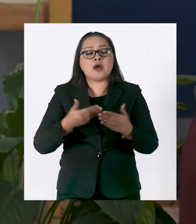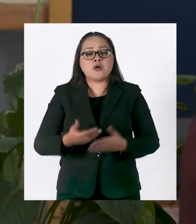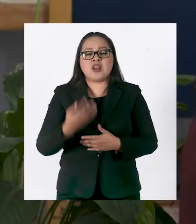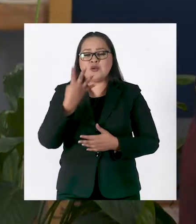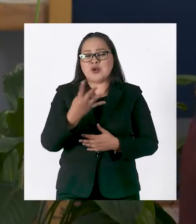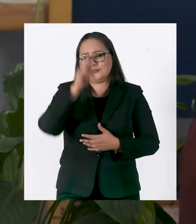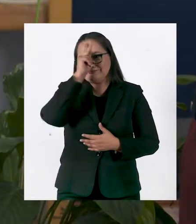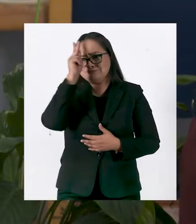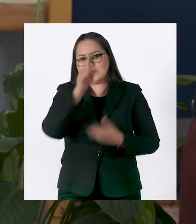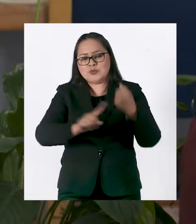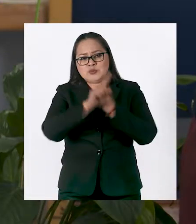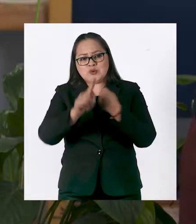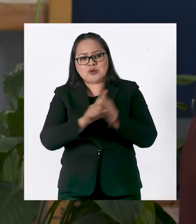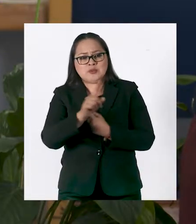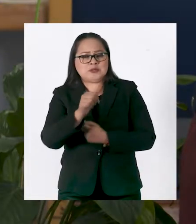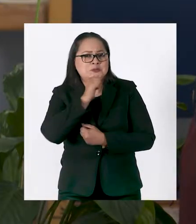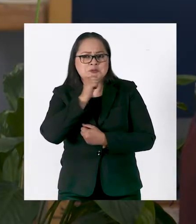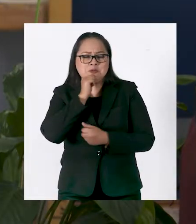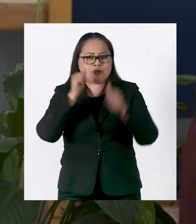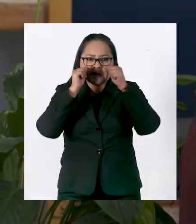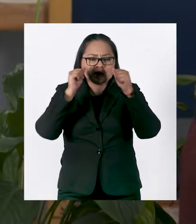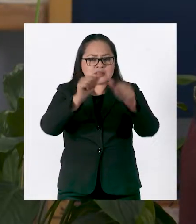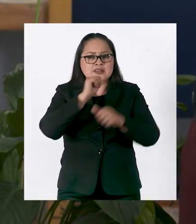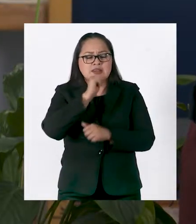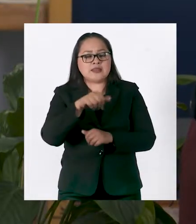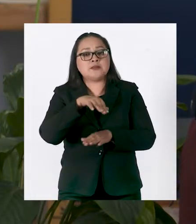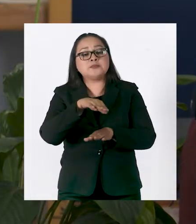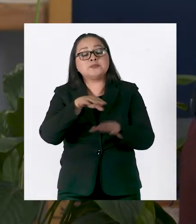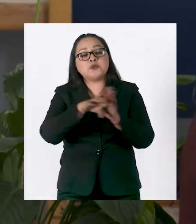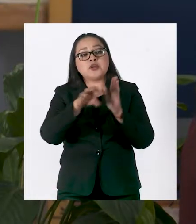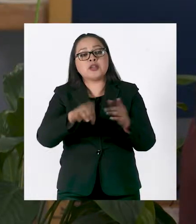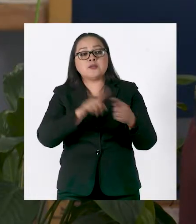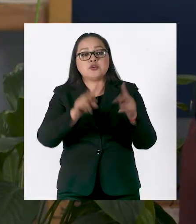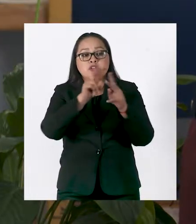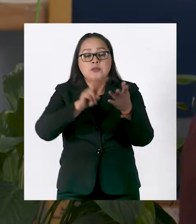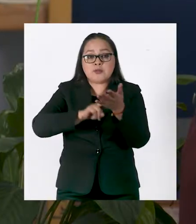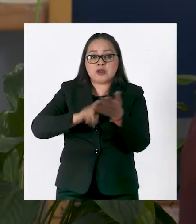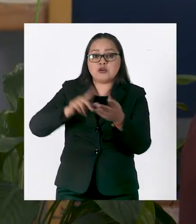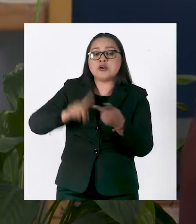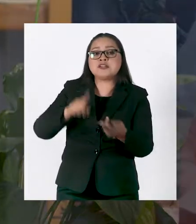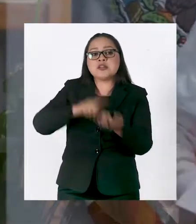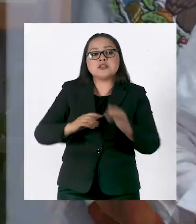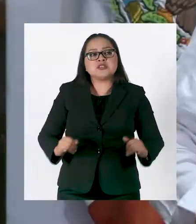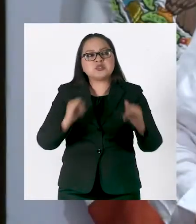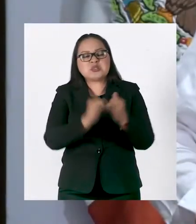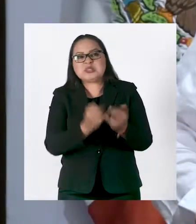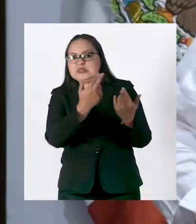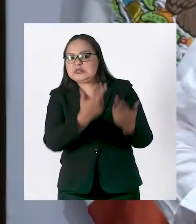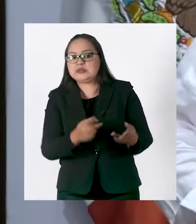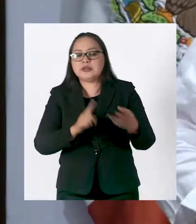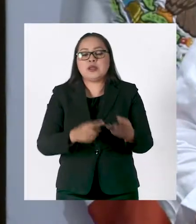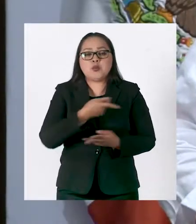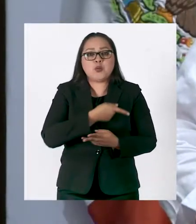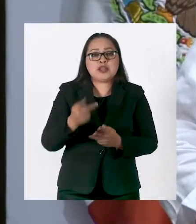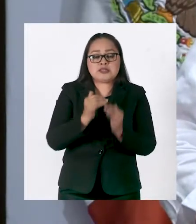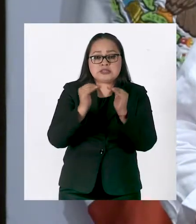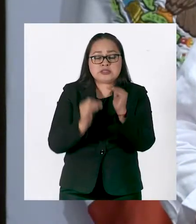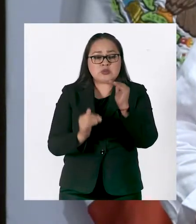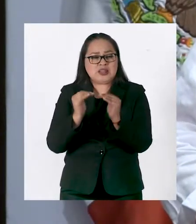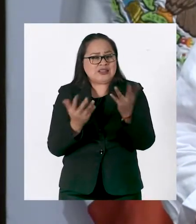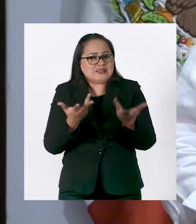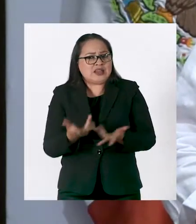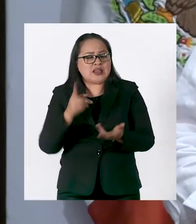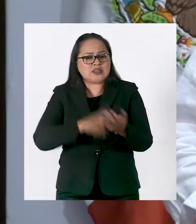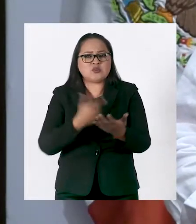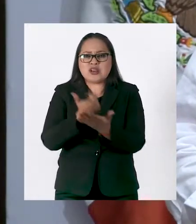En los cuatro cánceres que tenemos y que no están debidamente atendidos. Primero, el tema de valores, la quiebra del alma de